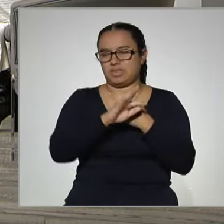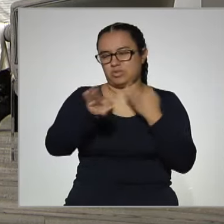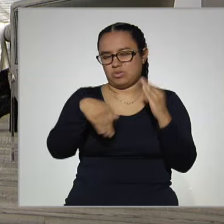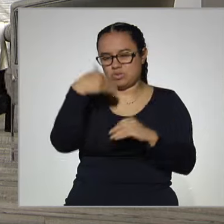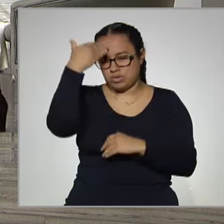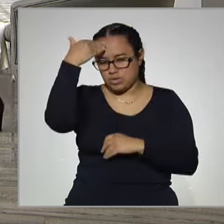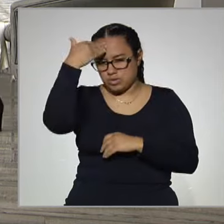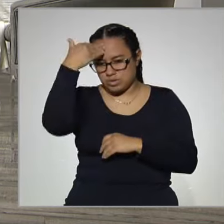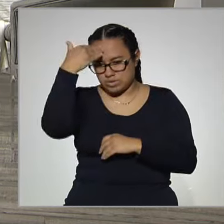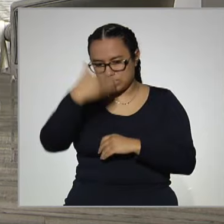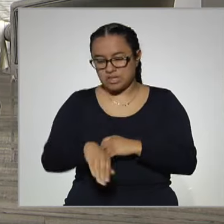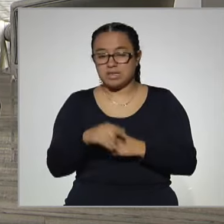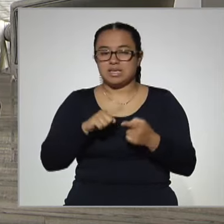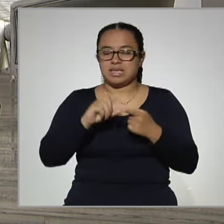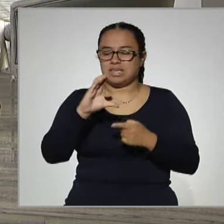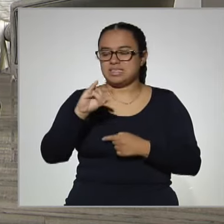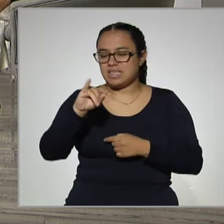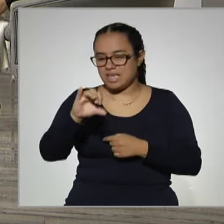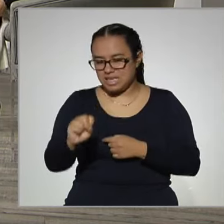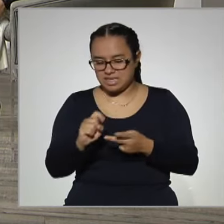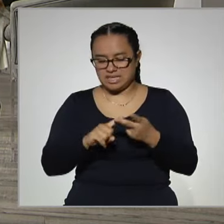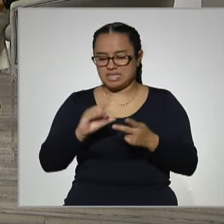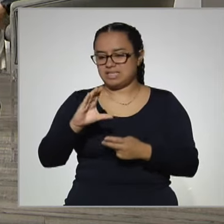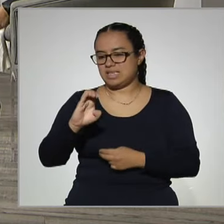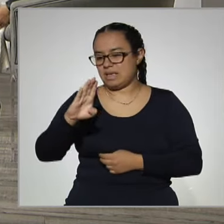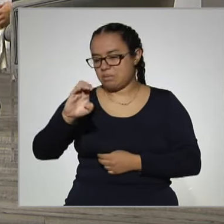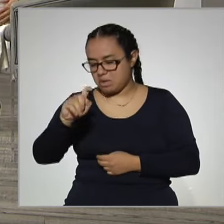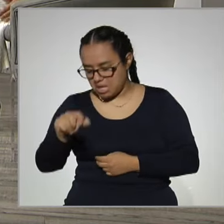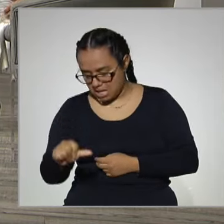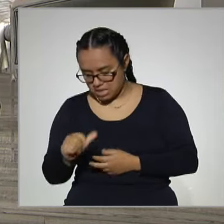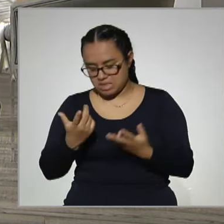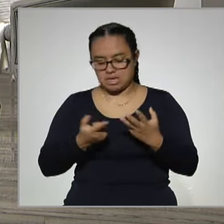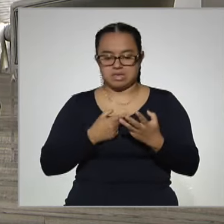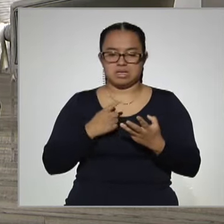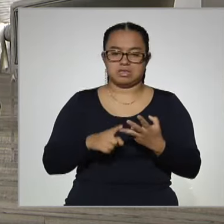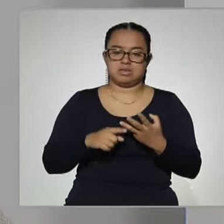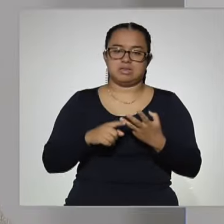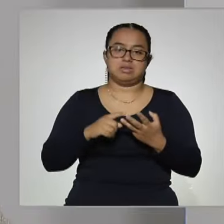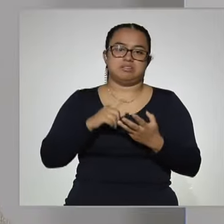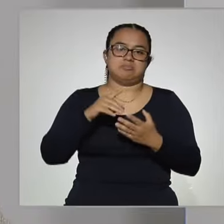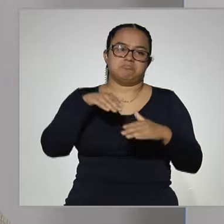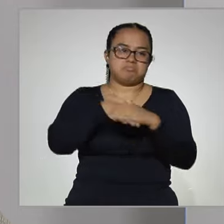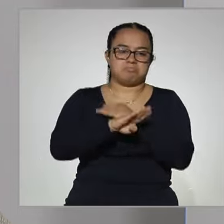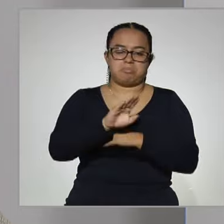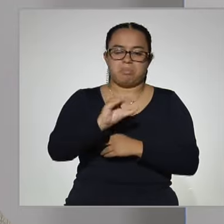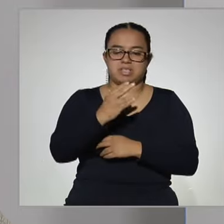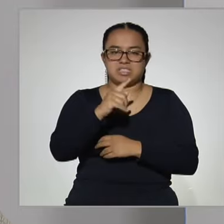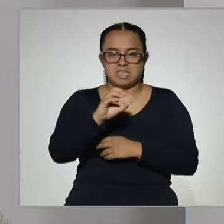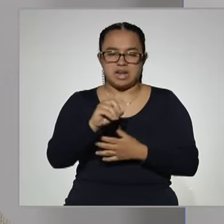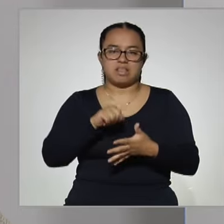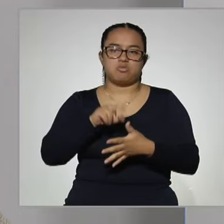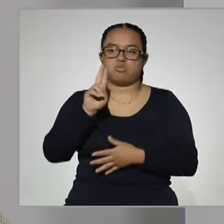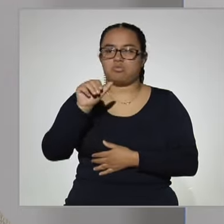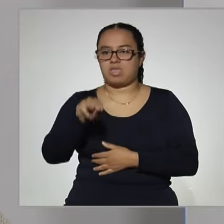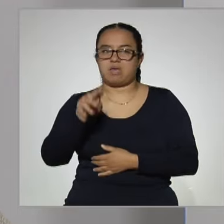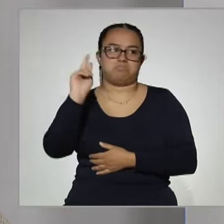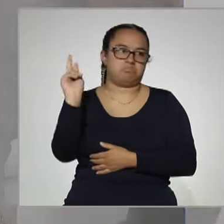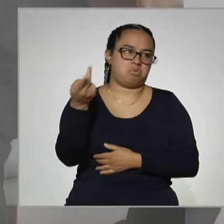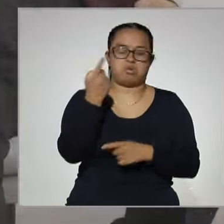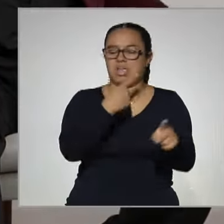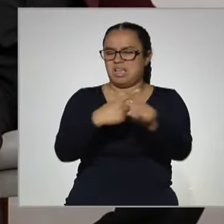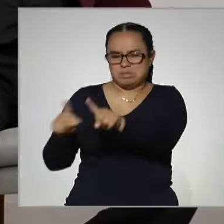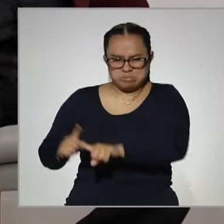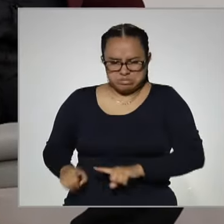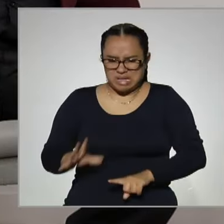conocemos, el CETI, el CEBETA, los CEP, los centros de bachillerato, la UNAM, el Politécnico, es decir, hay